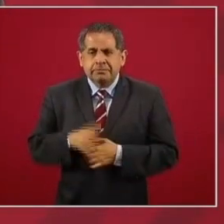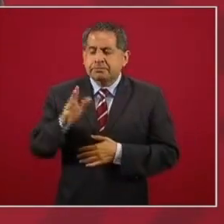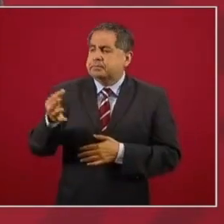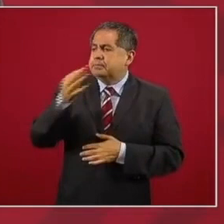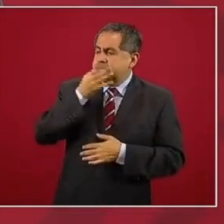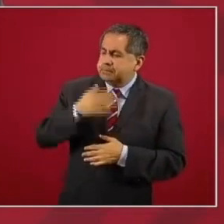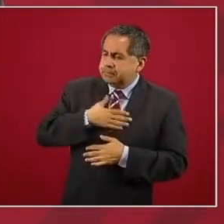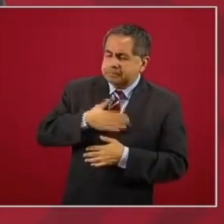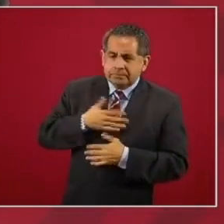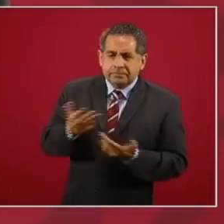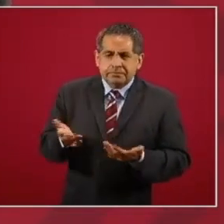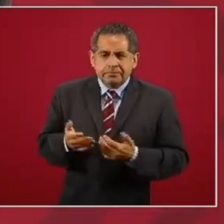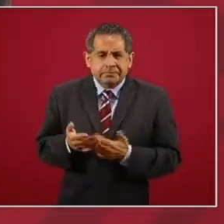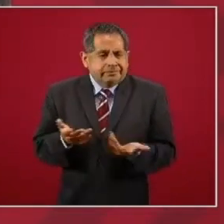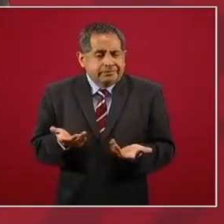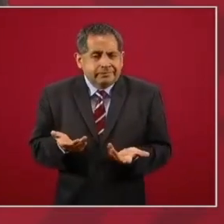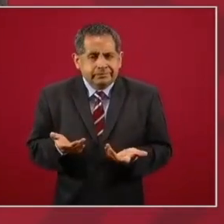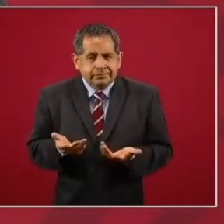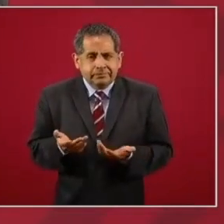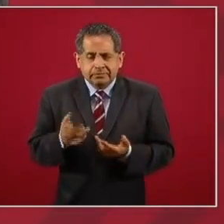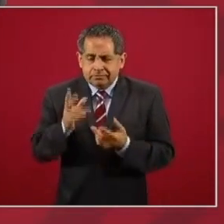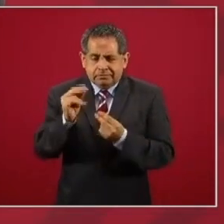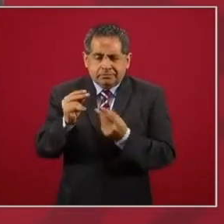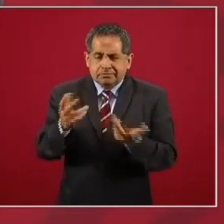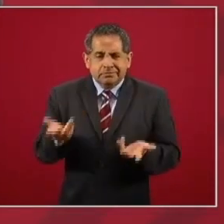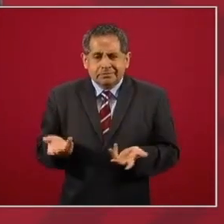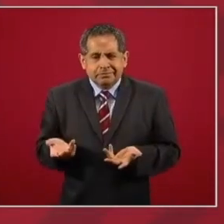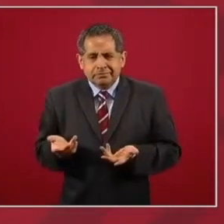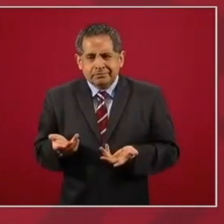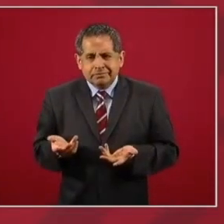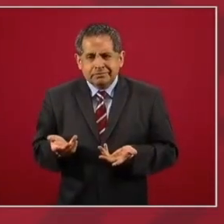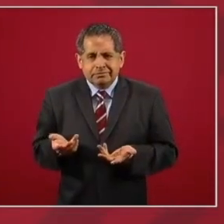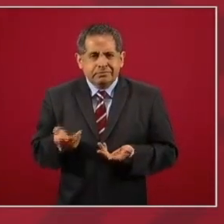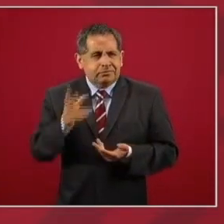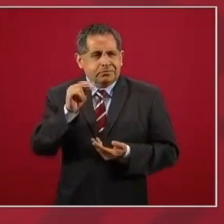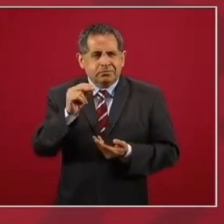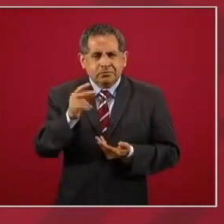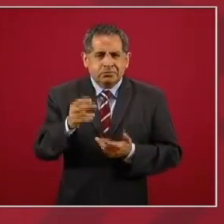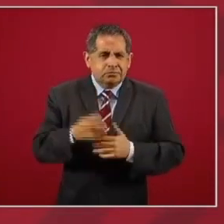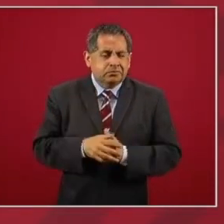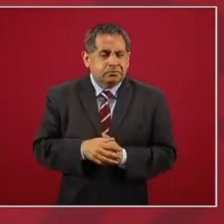dicho es de que no es